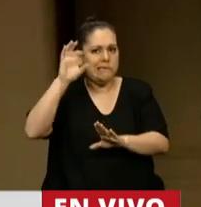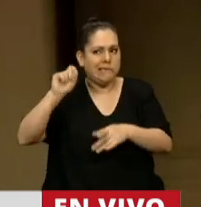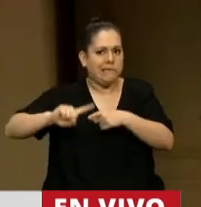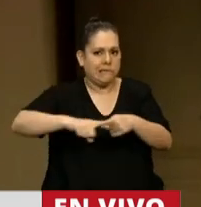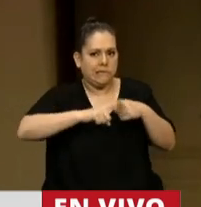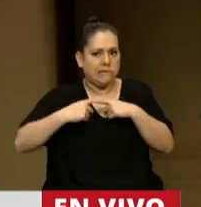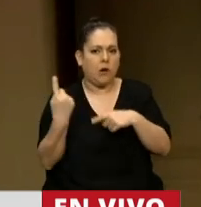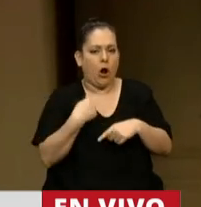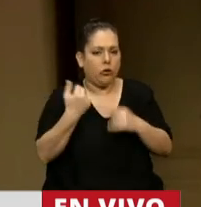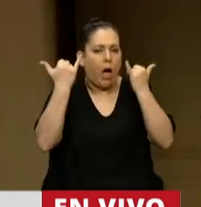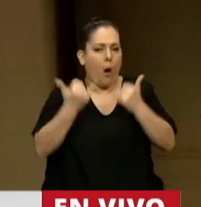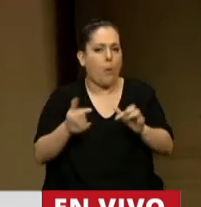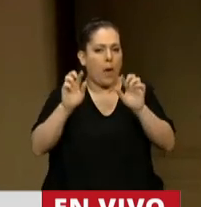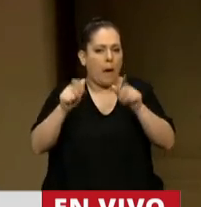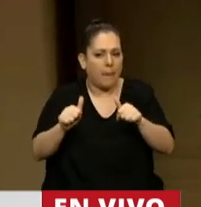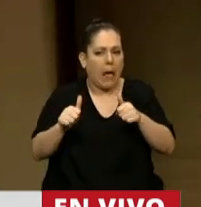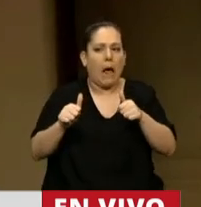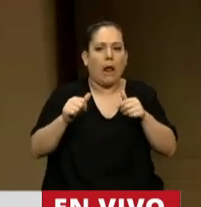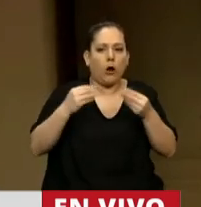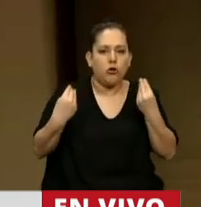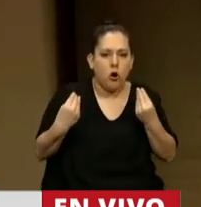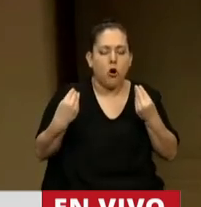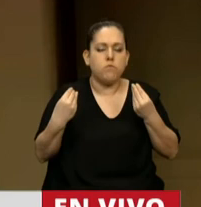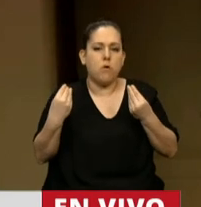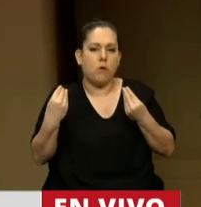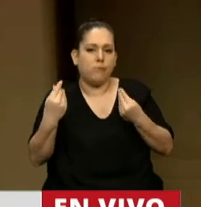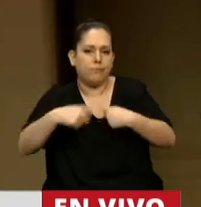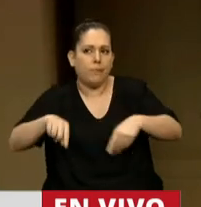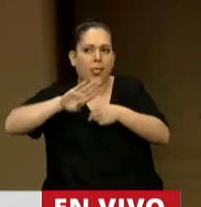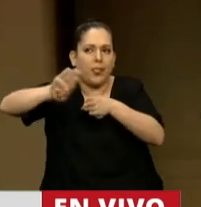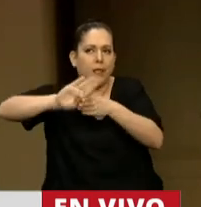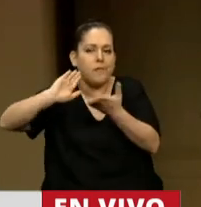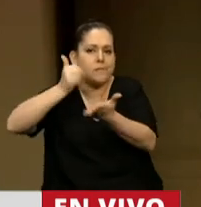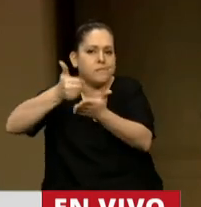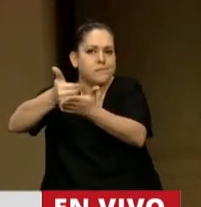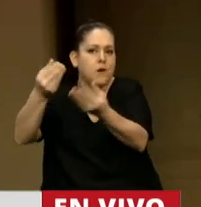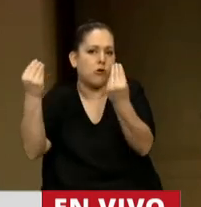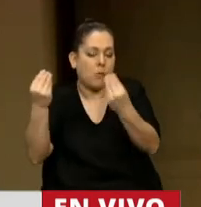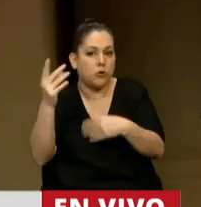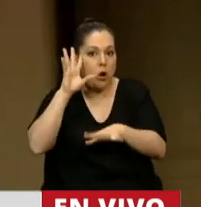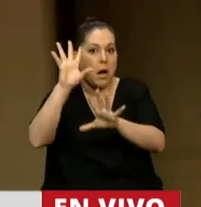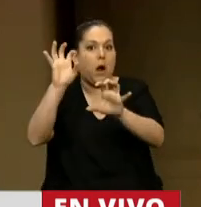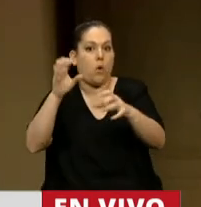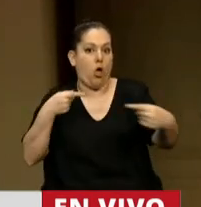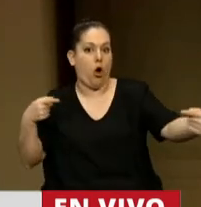herramientas para ordenar el problema de liquidez que se estaba generando en la economía argentina con la deuda. Y recuerdo la oposición,